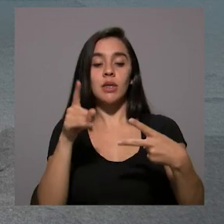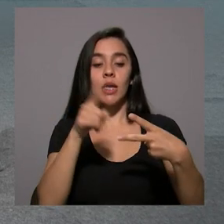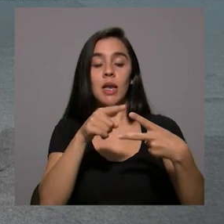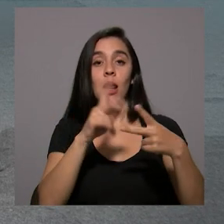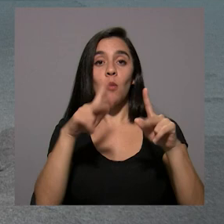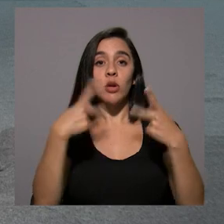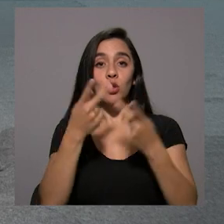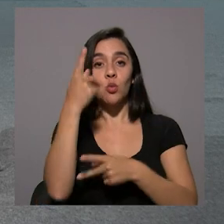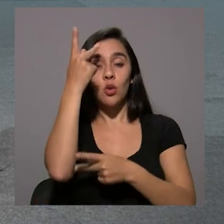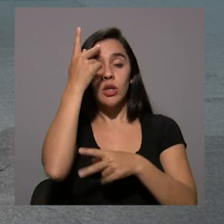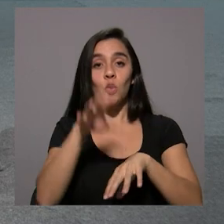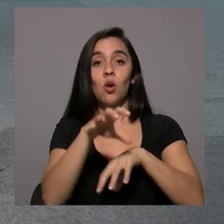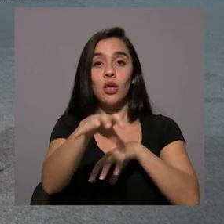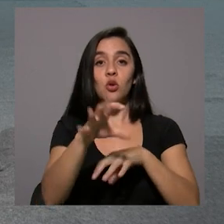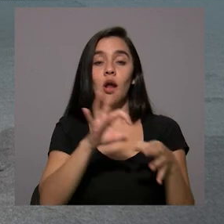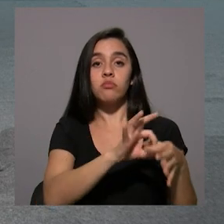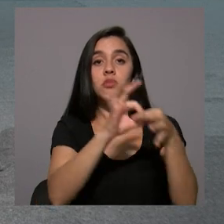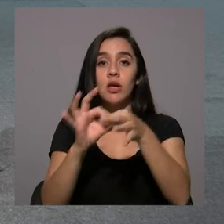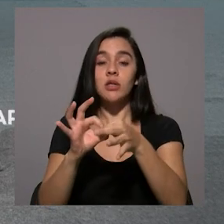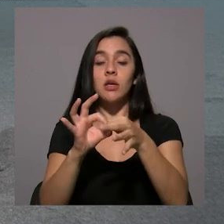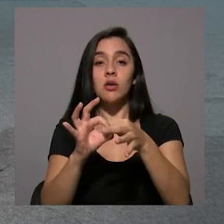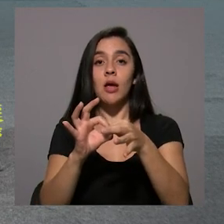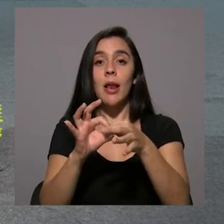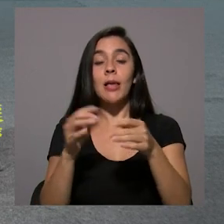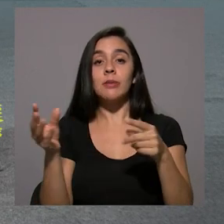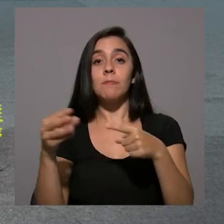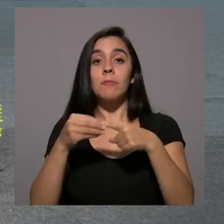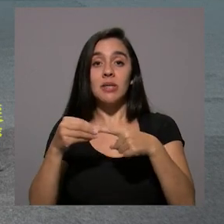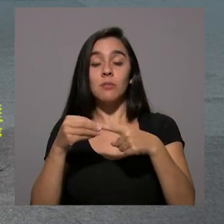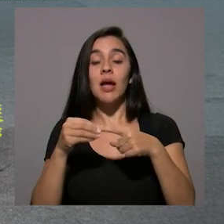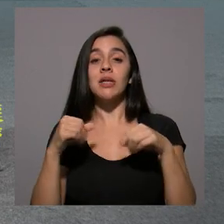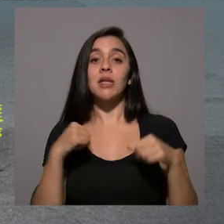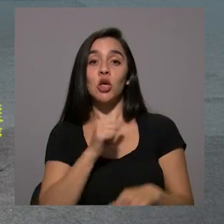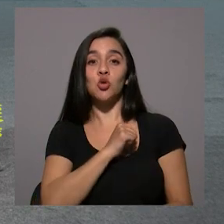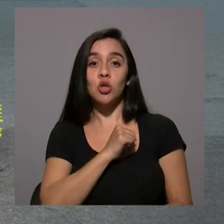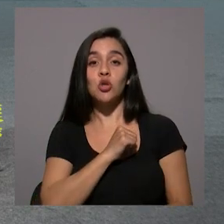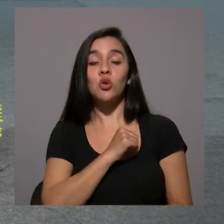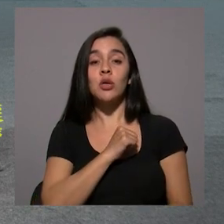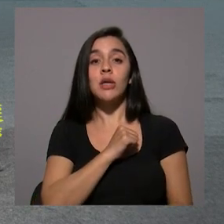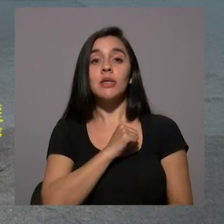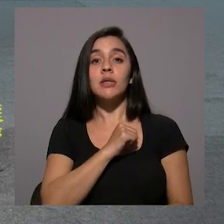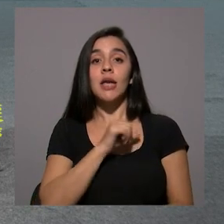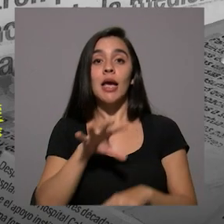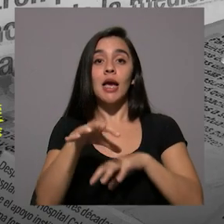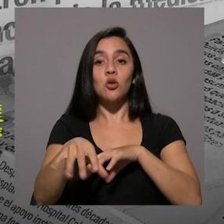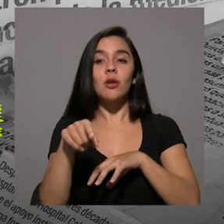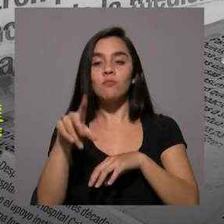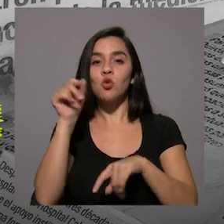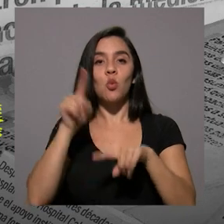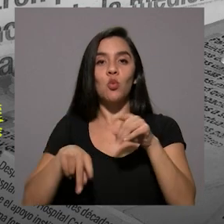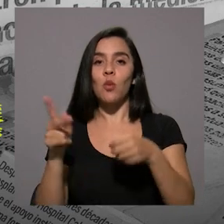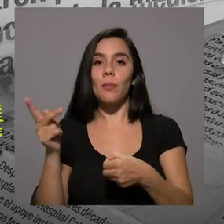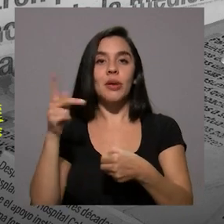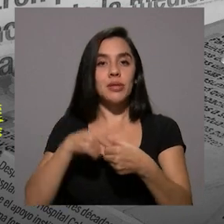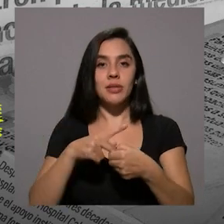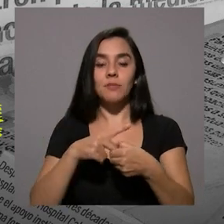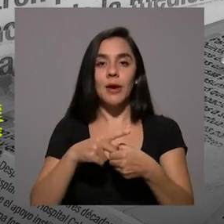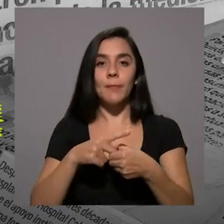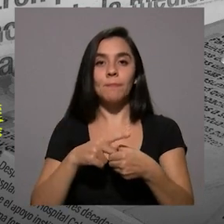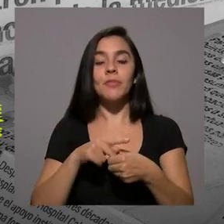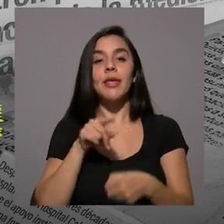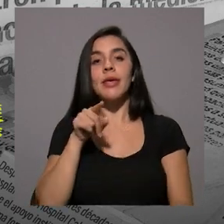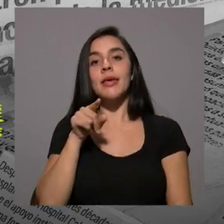político cantonal, asociado a las principales organizaciones comunales que promovieron el cantonato, no pudo participar.